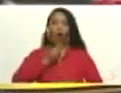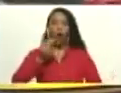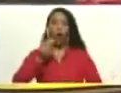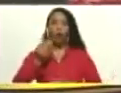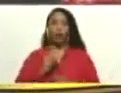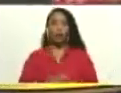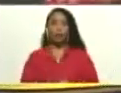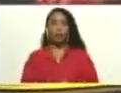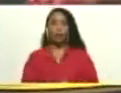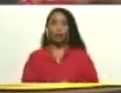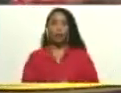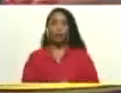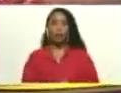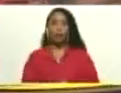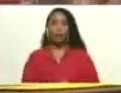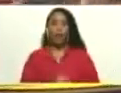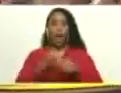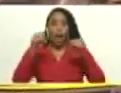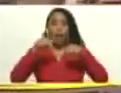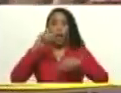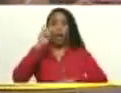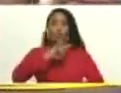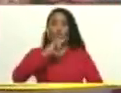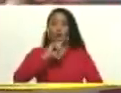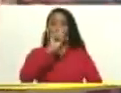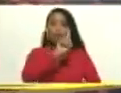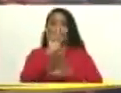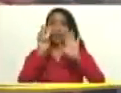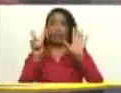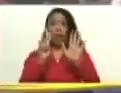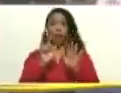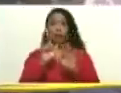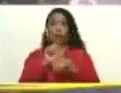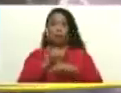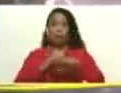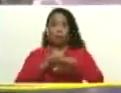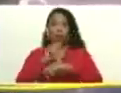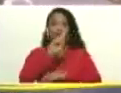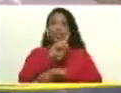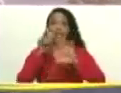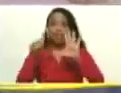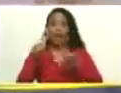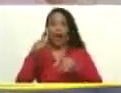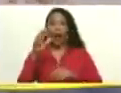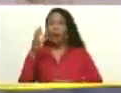venezolana. Y este lunes 16, no podía ser mejor.